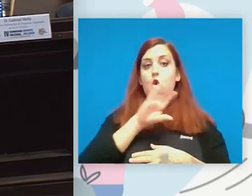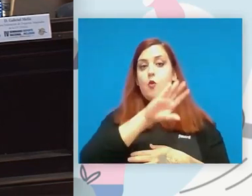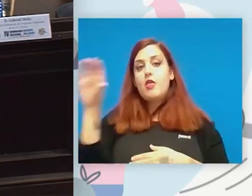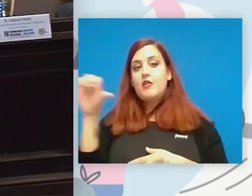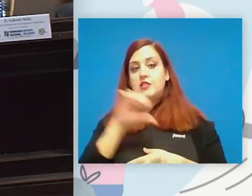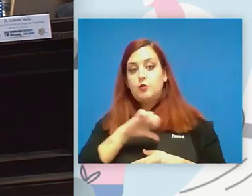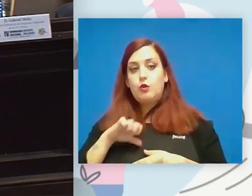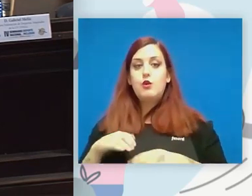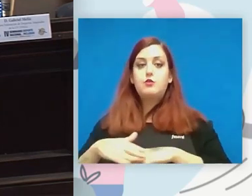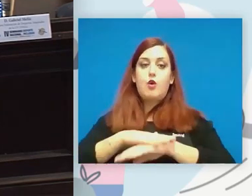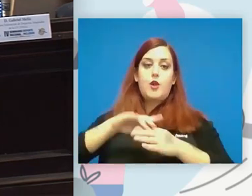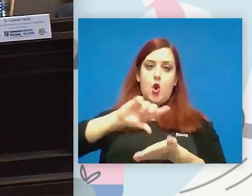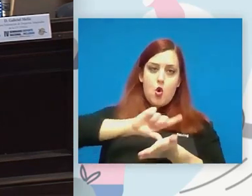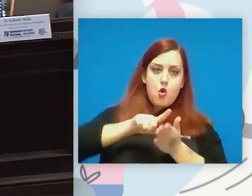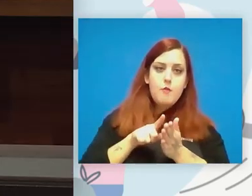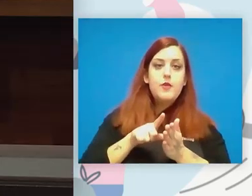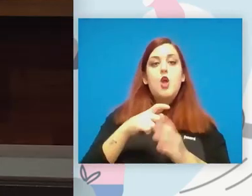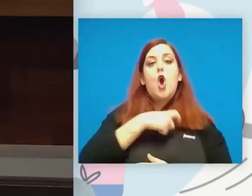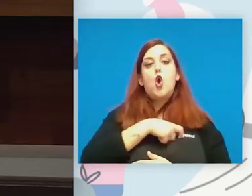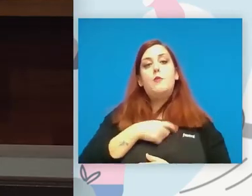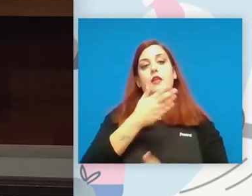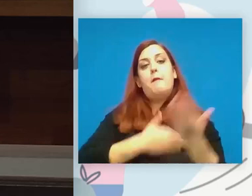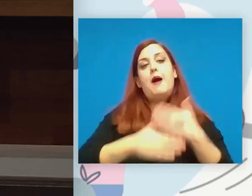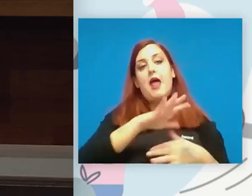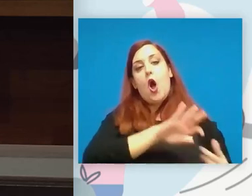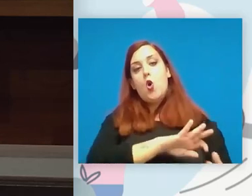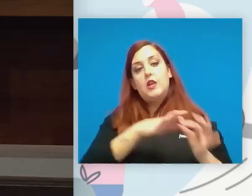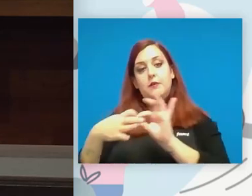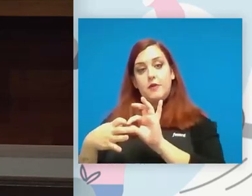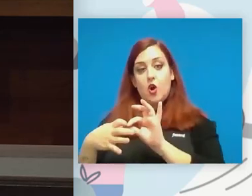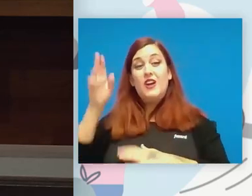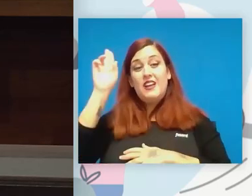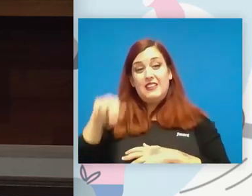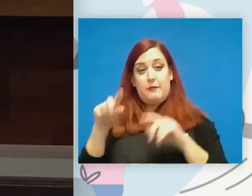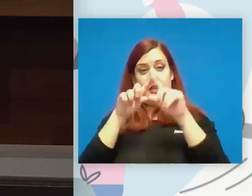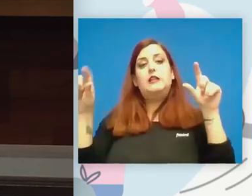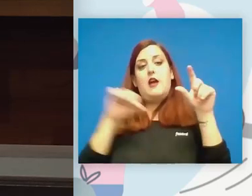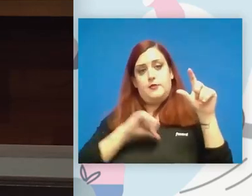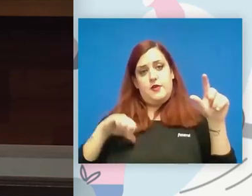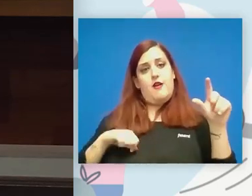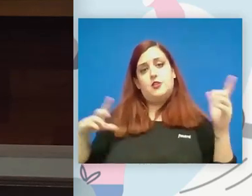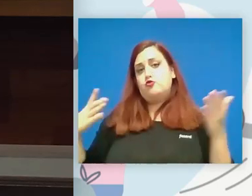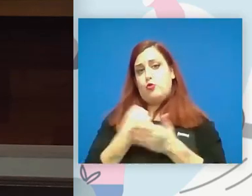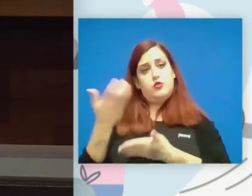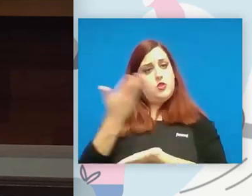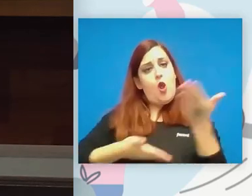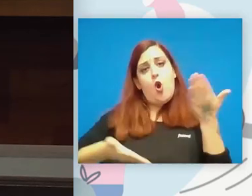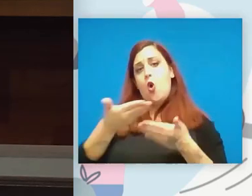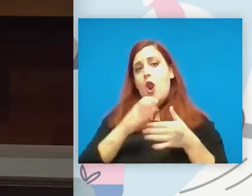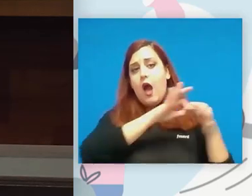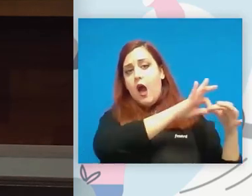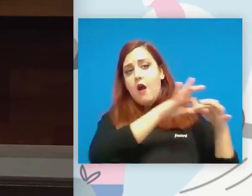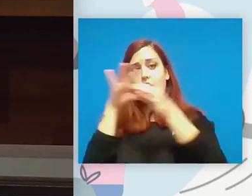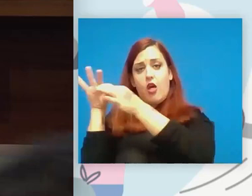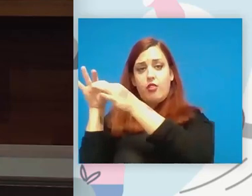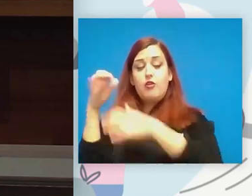gobiernos locales comité paralímpico e incluso entidades privadas entonces yo como veis